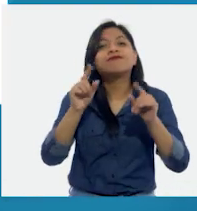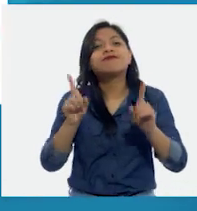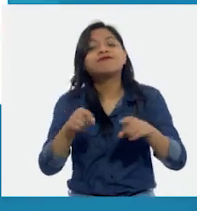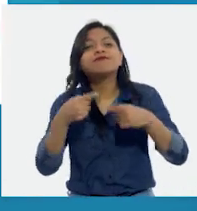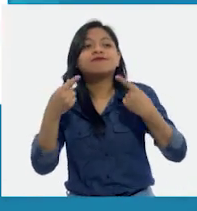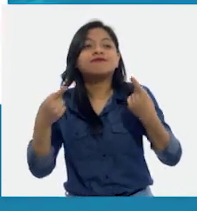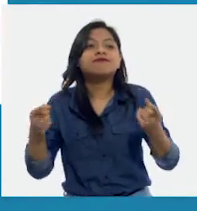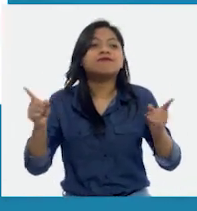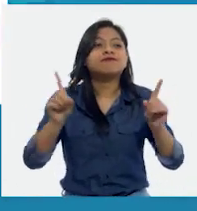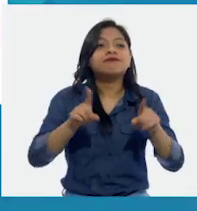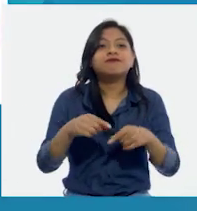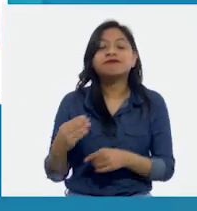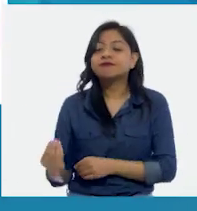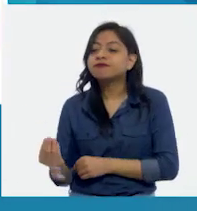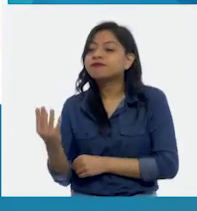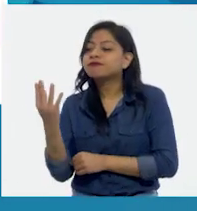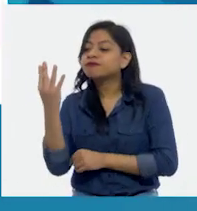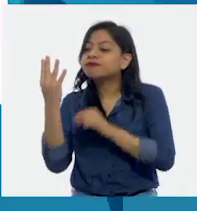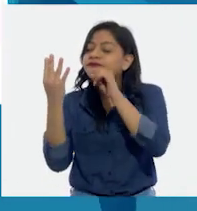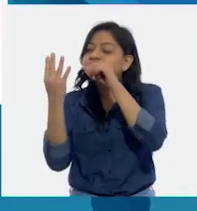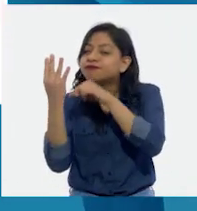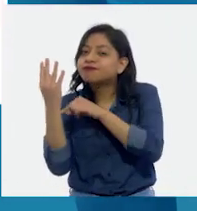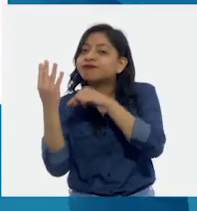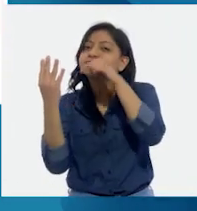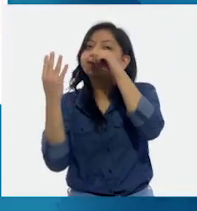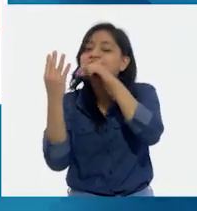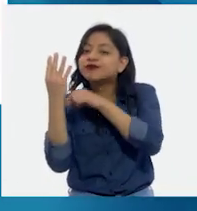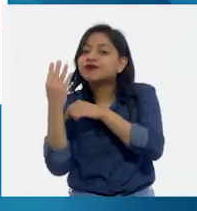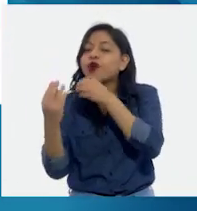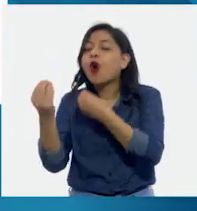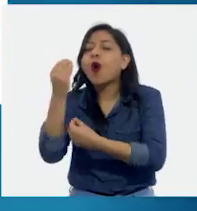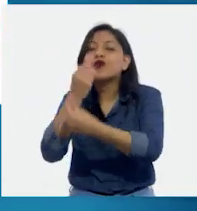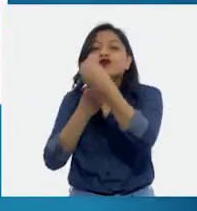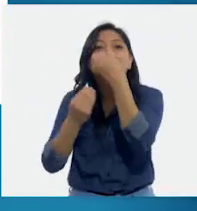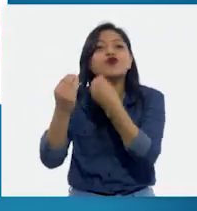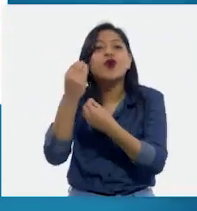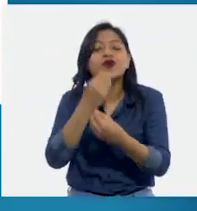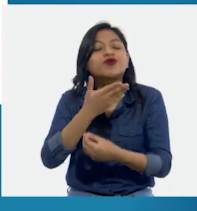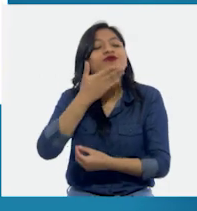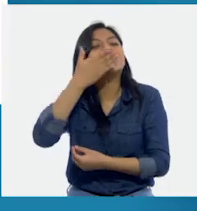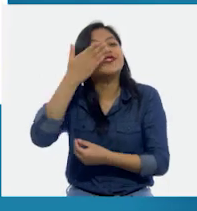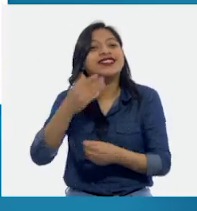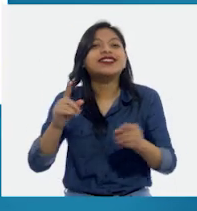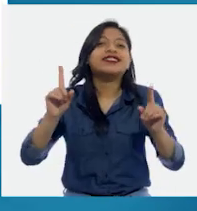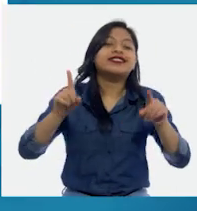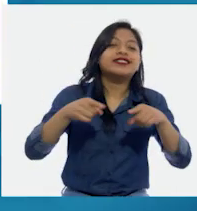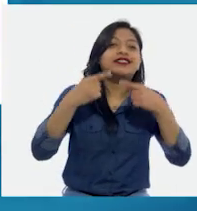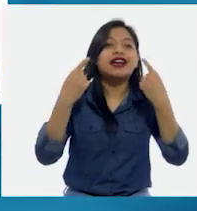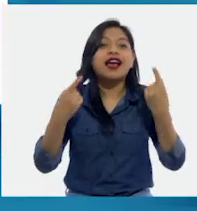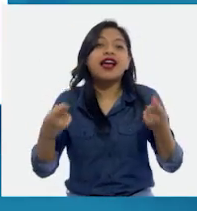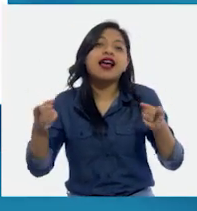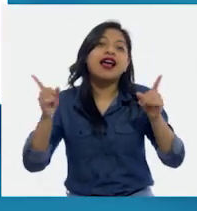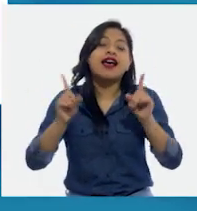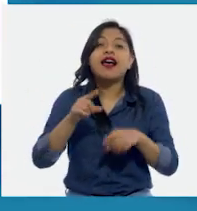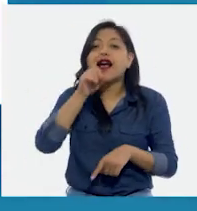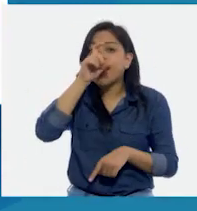al platanillo para echarse un buen festín. Y las rojas